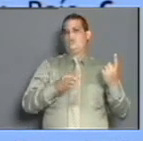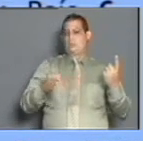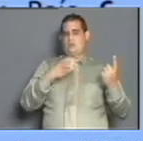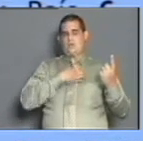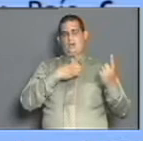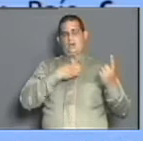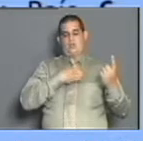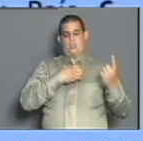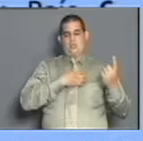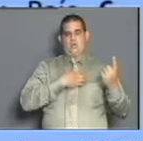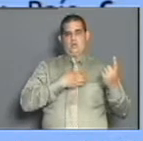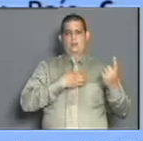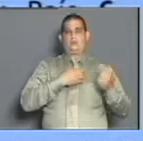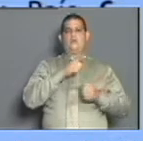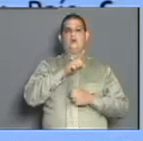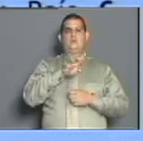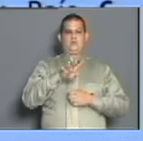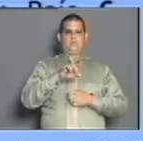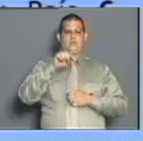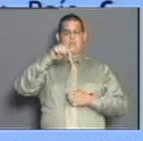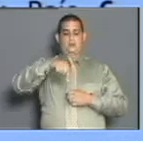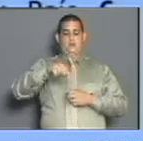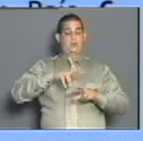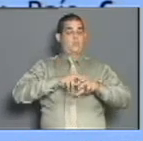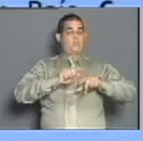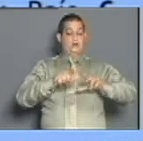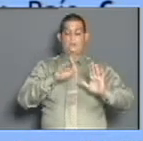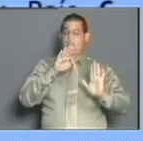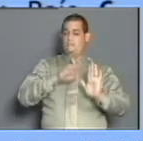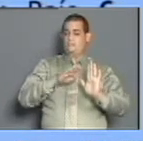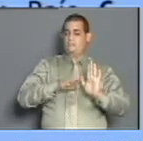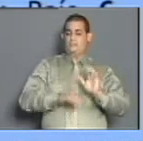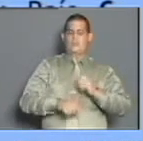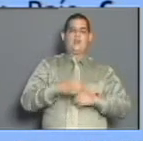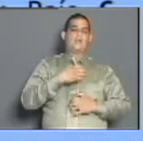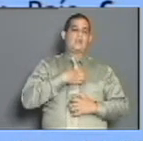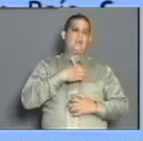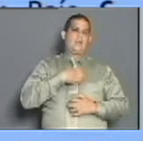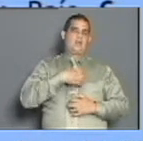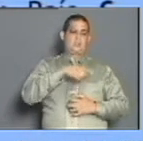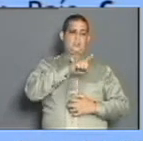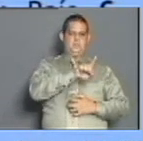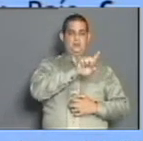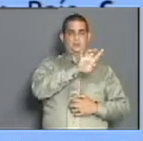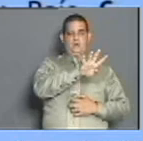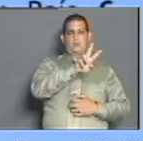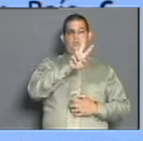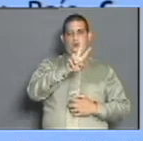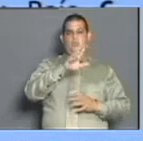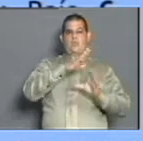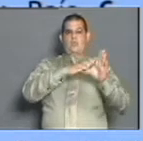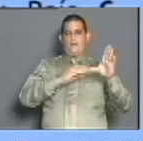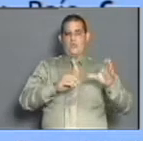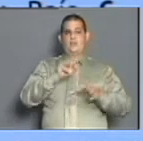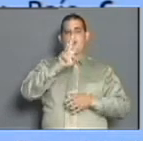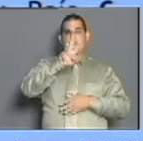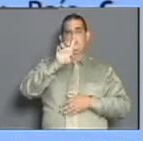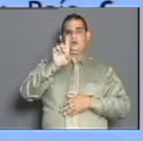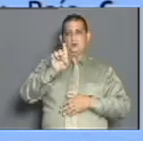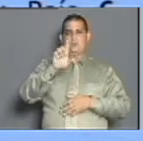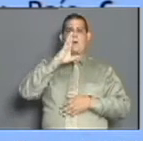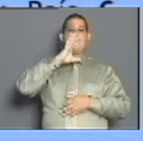tienen focos activos. Holguín descendiendo rápidamente. 142. Quibara 31. Váguanos 24. Calito García 18.